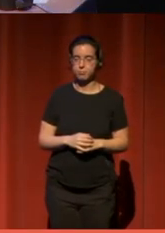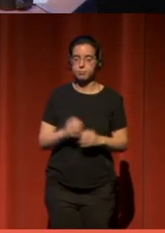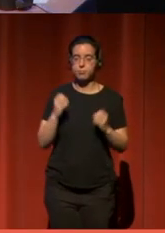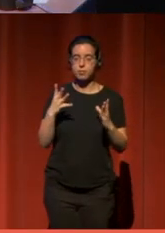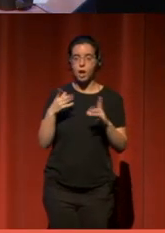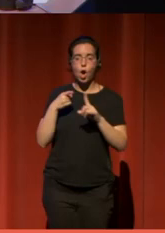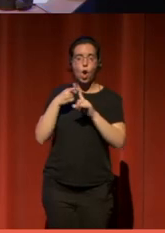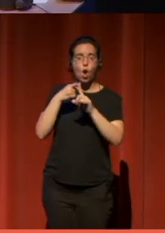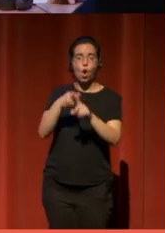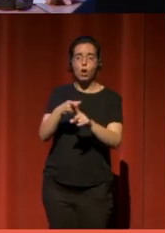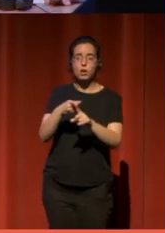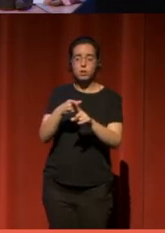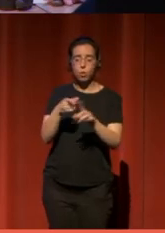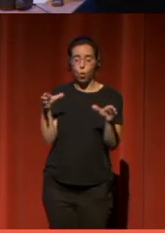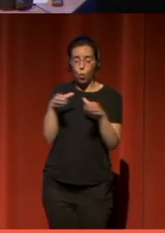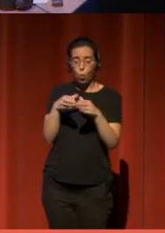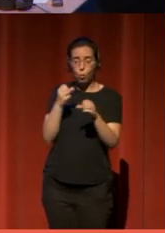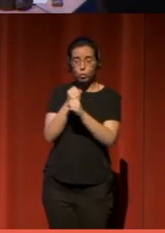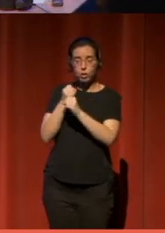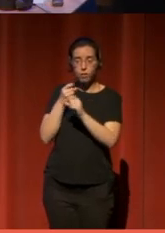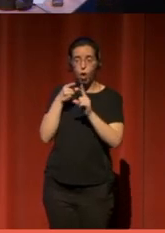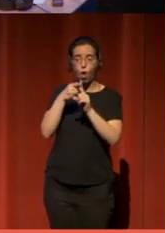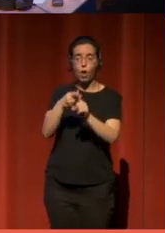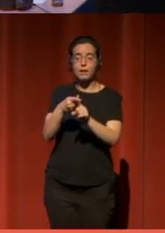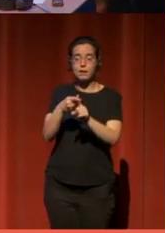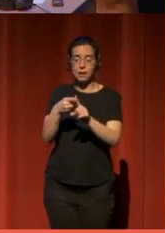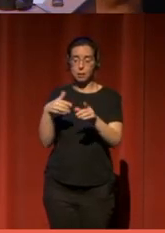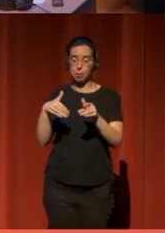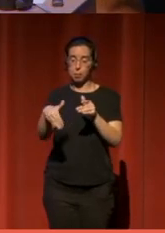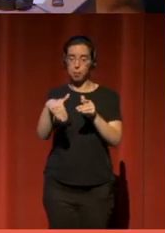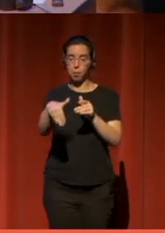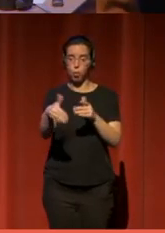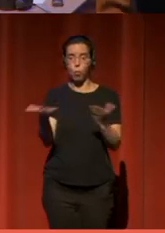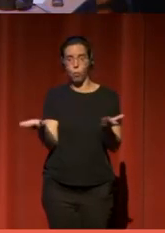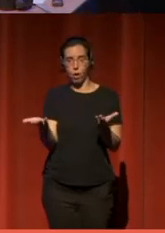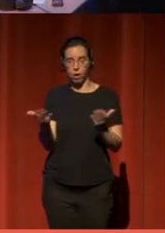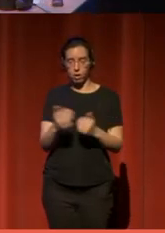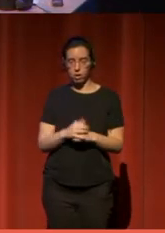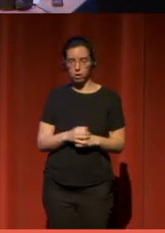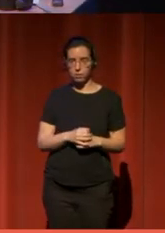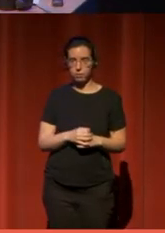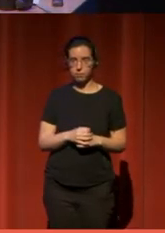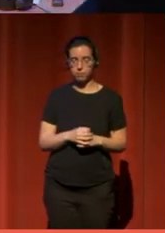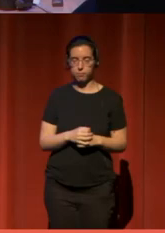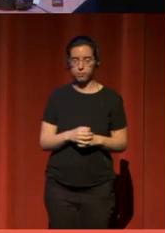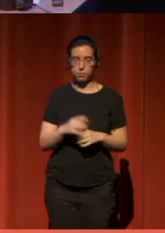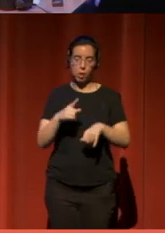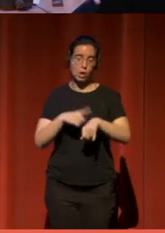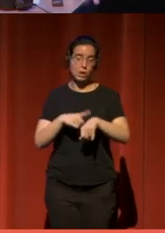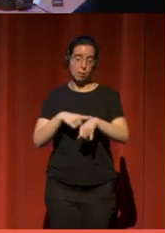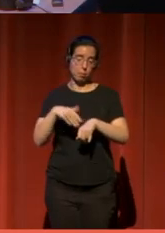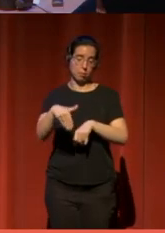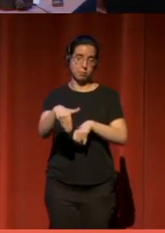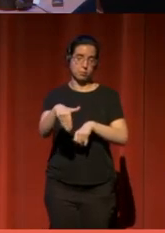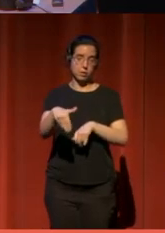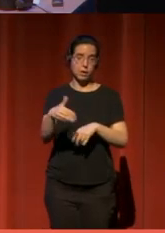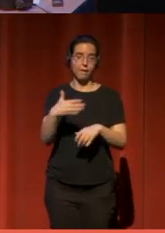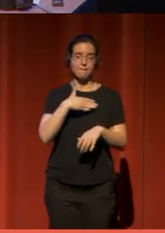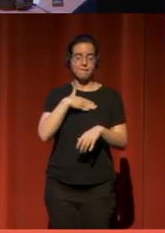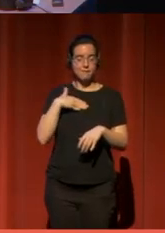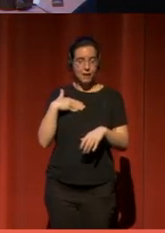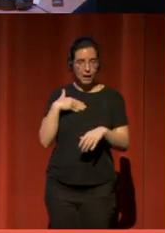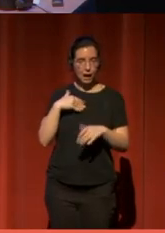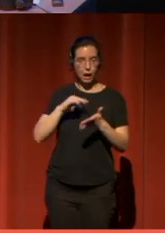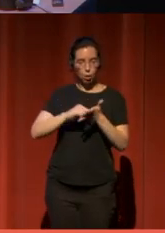Objetivos del grupo de trabajo a medio plazo. Bueno, a medio plazo queremos que el proyecto siga